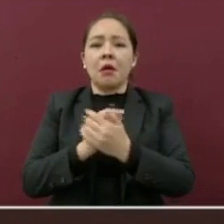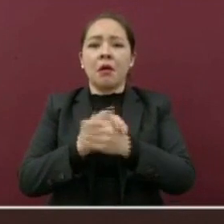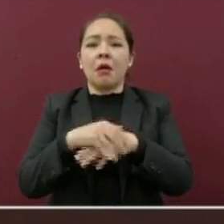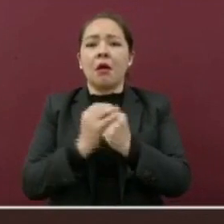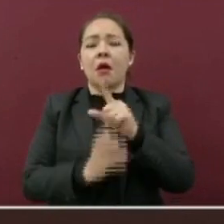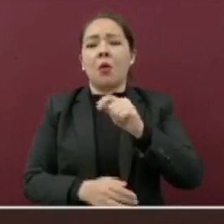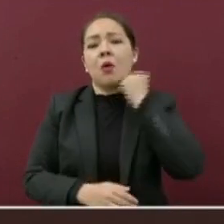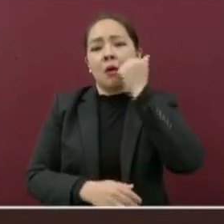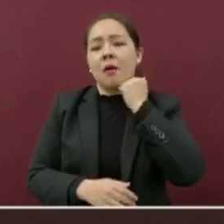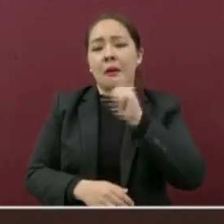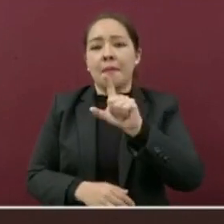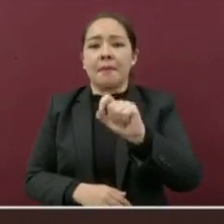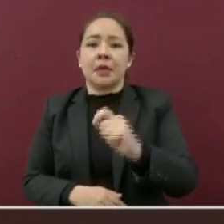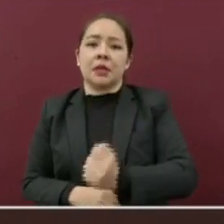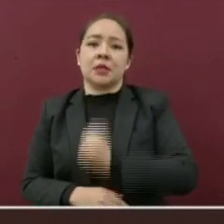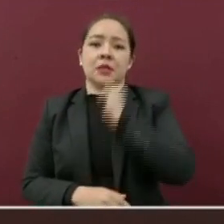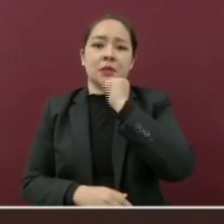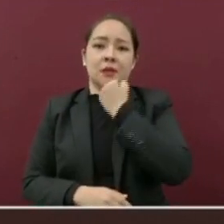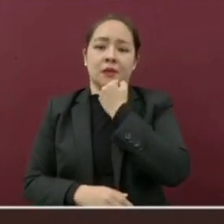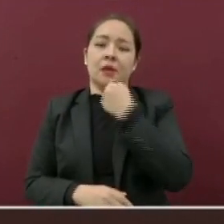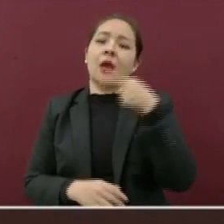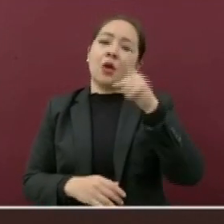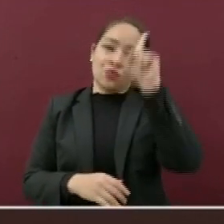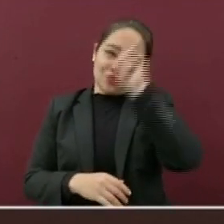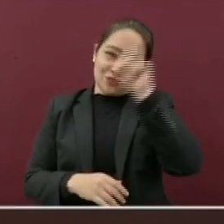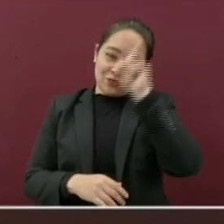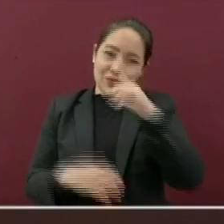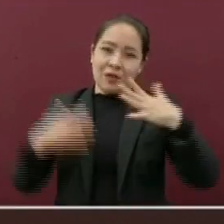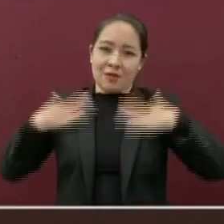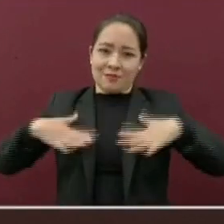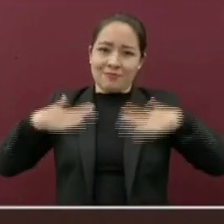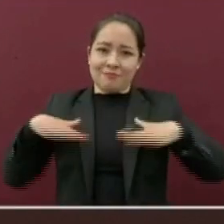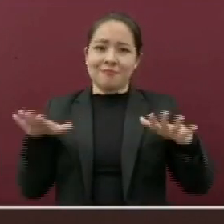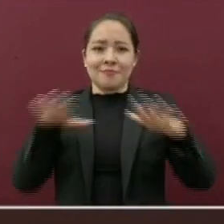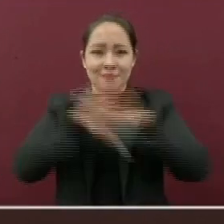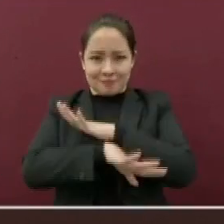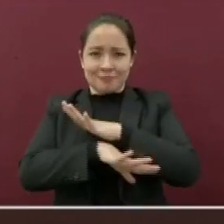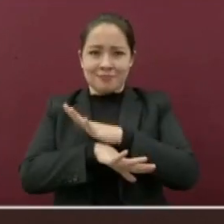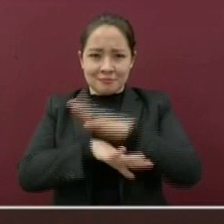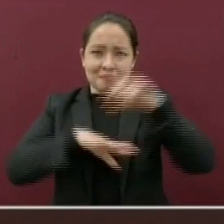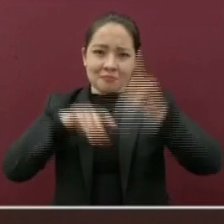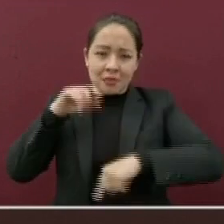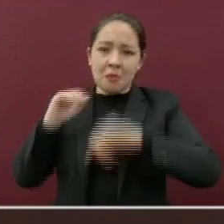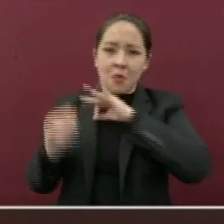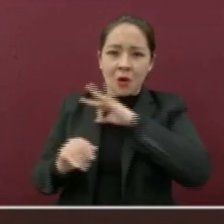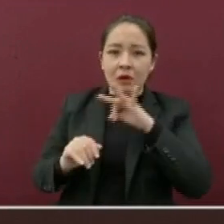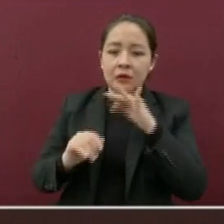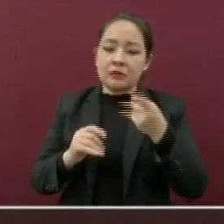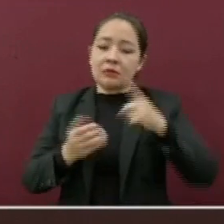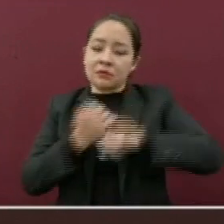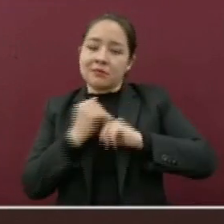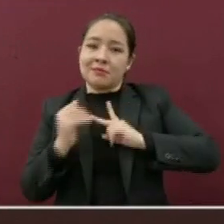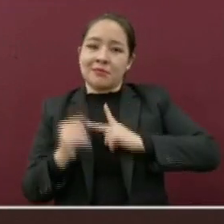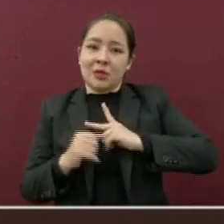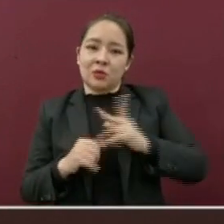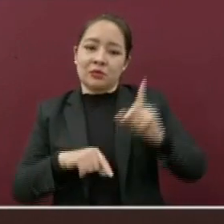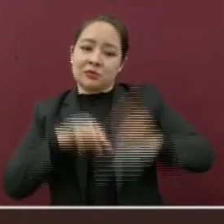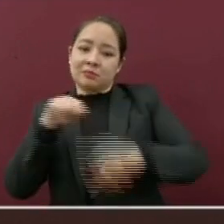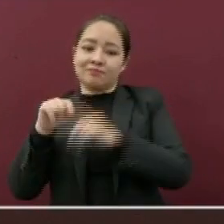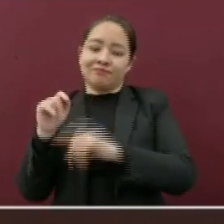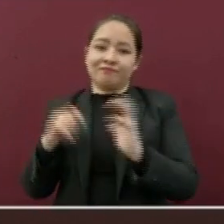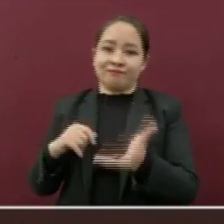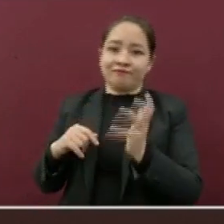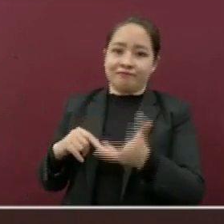Le sugerimos también cambiarse de ropa. De esa manera, estará evitando algún posible contagio. Además,